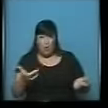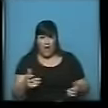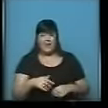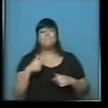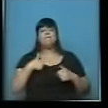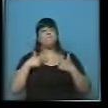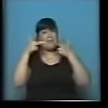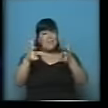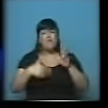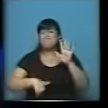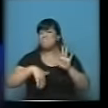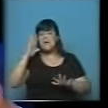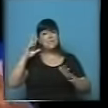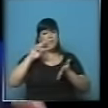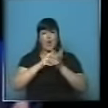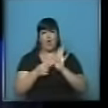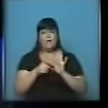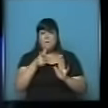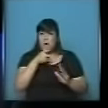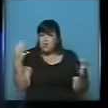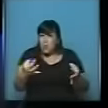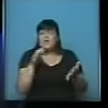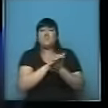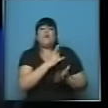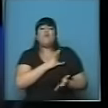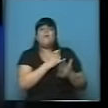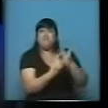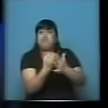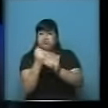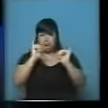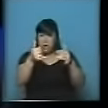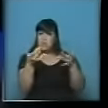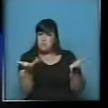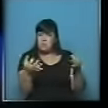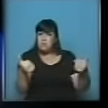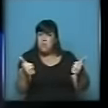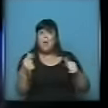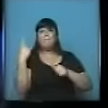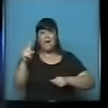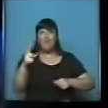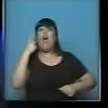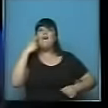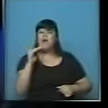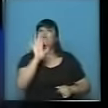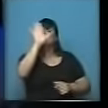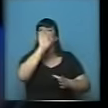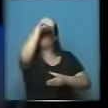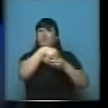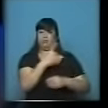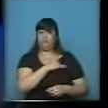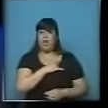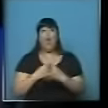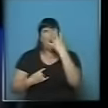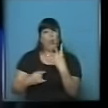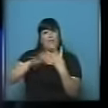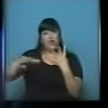el gran problema que tenemos, me parece muy bien lo de las universidades, pero el problema es que tengamos chicos que lleguen a la universidad. Hoy 2 de cada